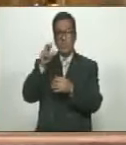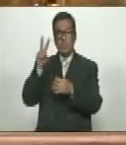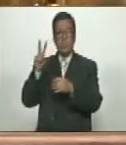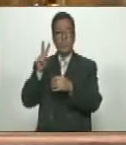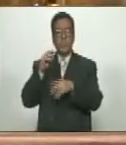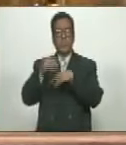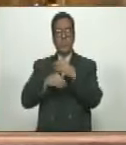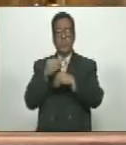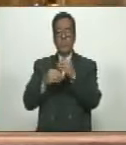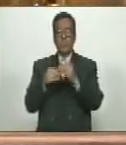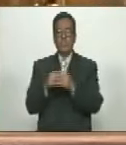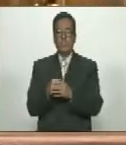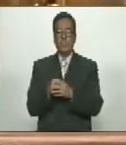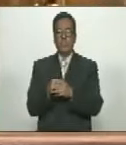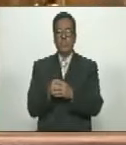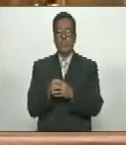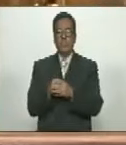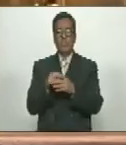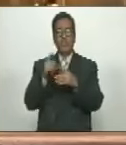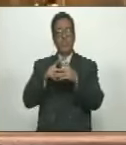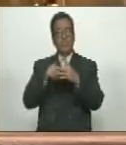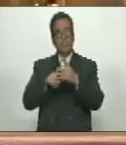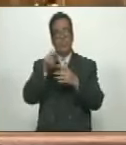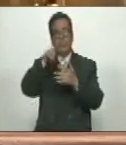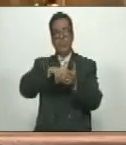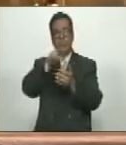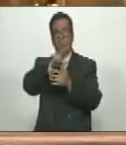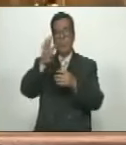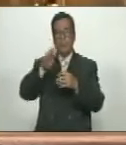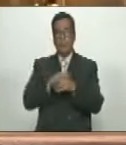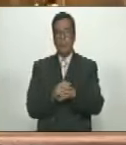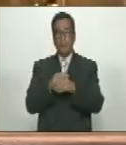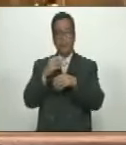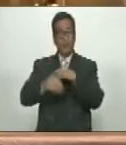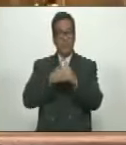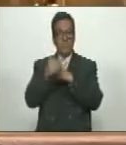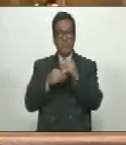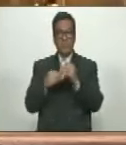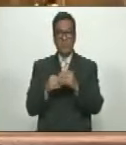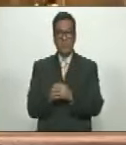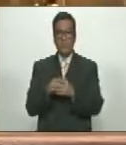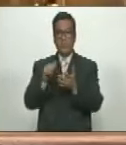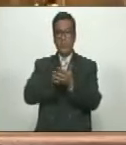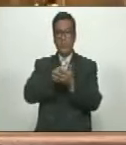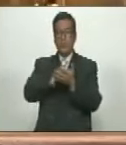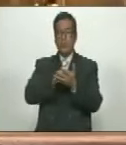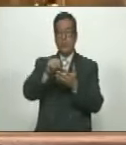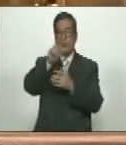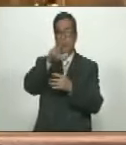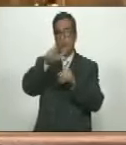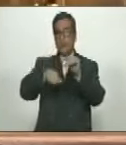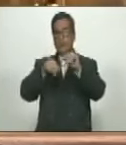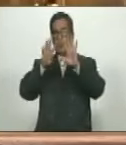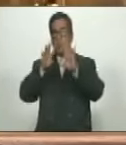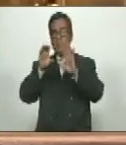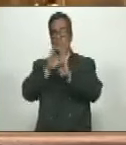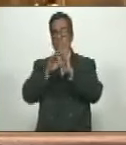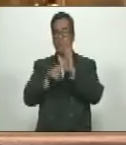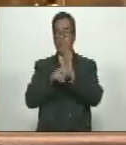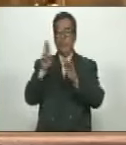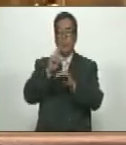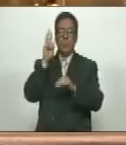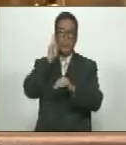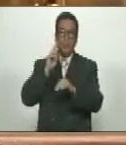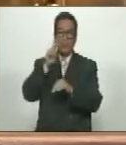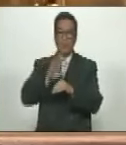Venezuela correspondiente al ejercicio fiscal 2024, de conformidad con lo establecido en el artículo 319 de la Constitución